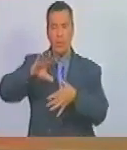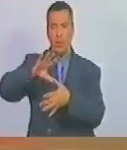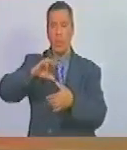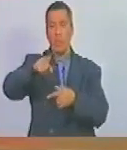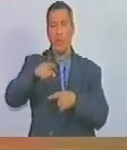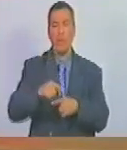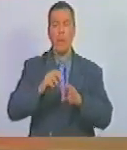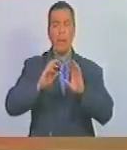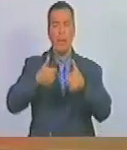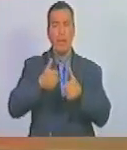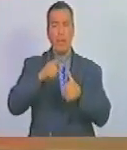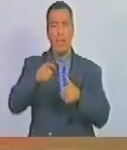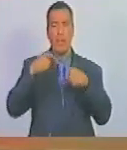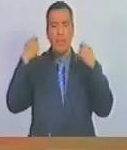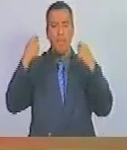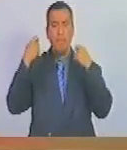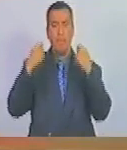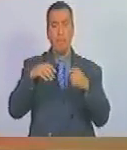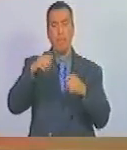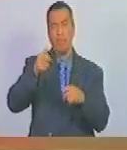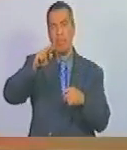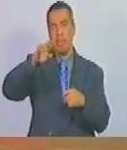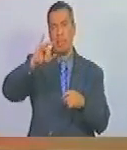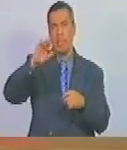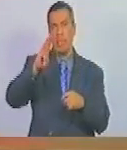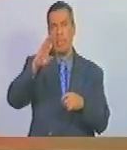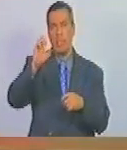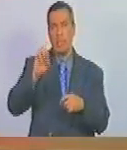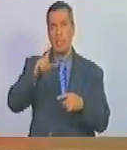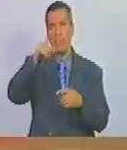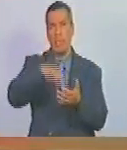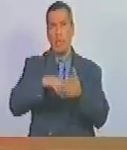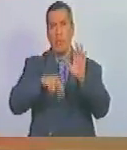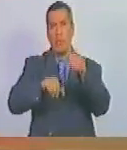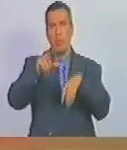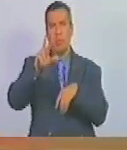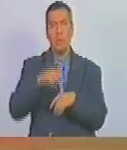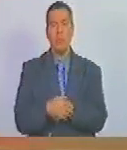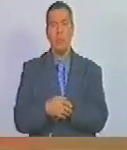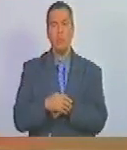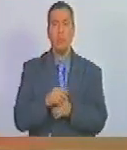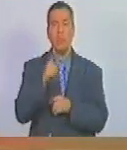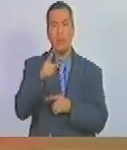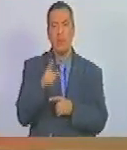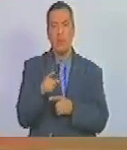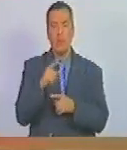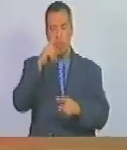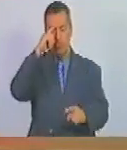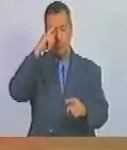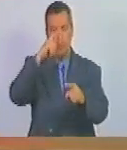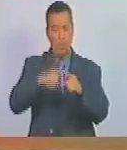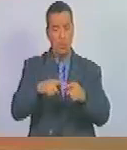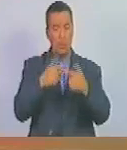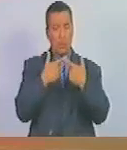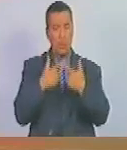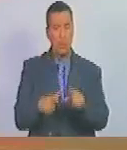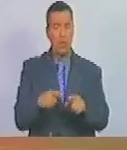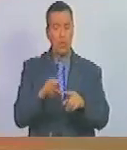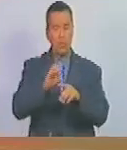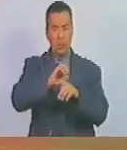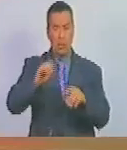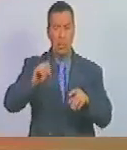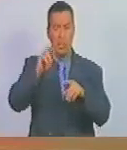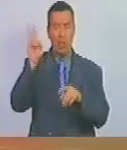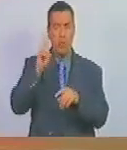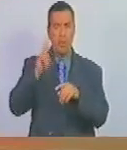con el inicio de la campaña admirable en 1813, la cual tuvo como objetivo liberar el occidente